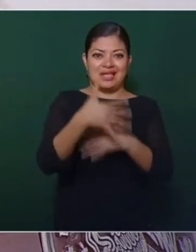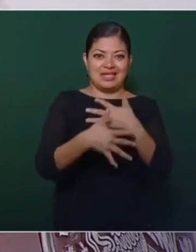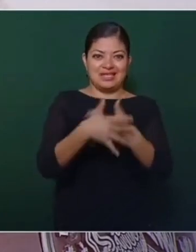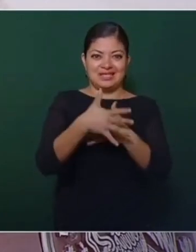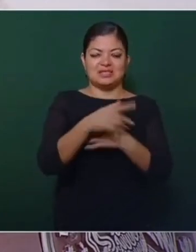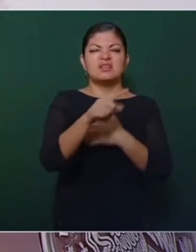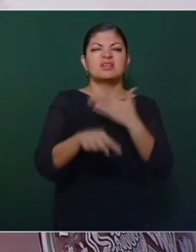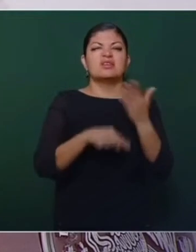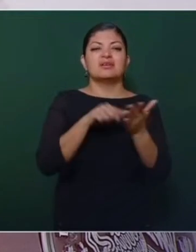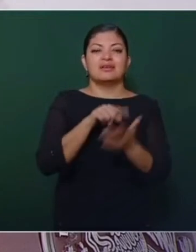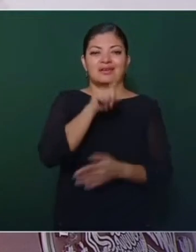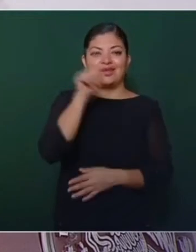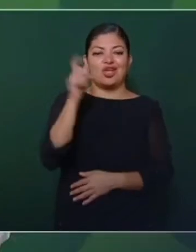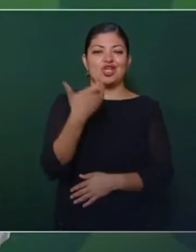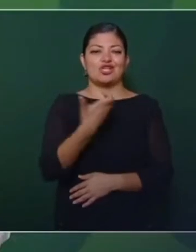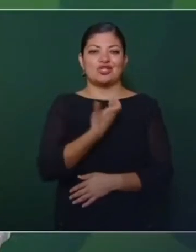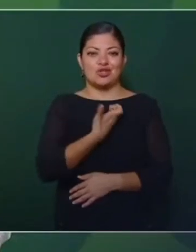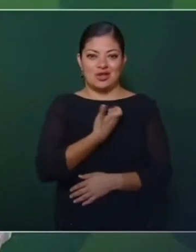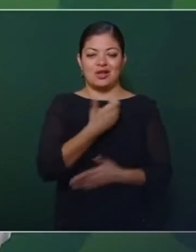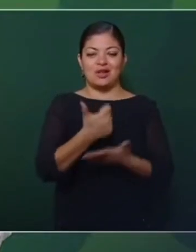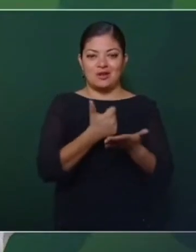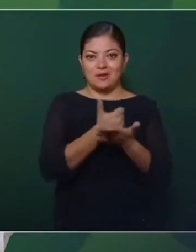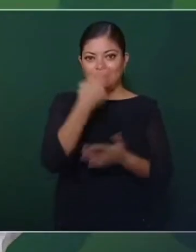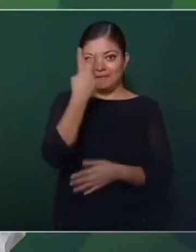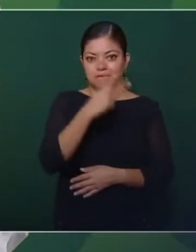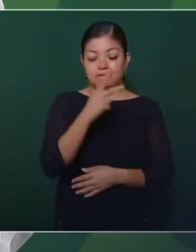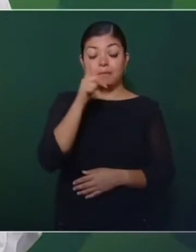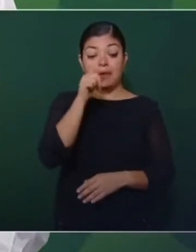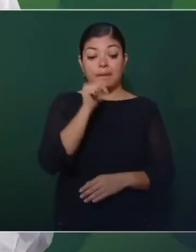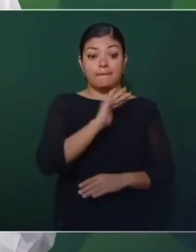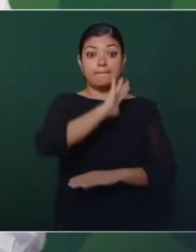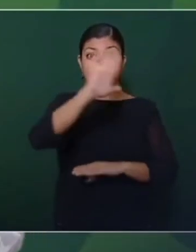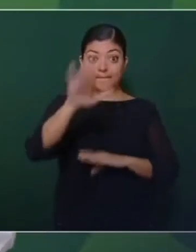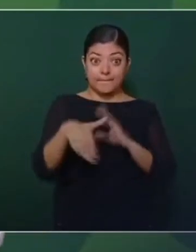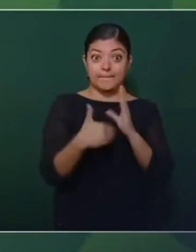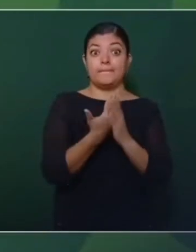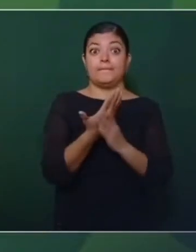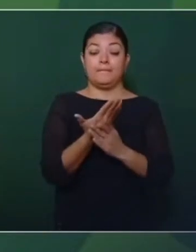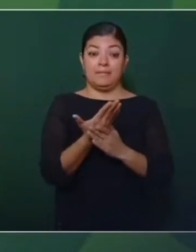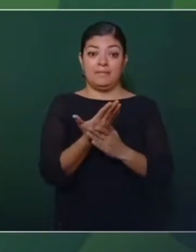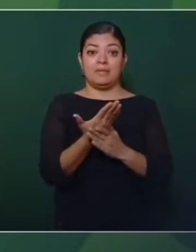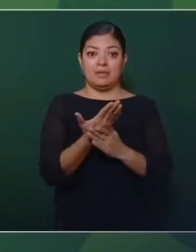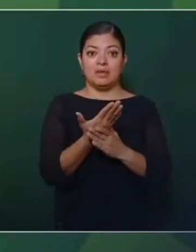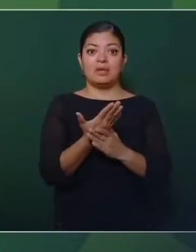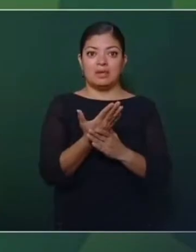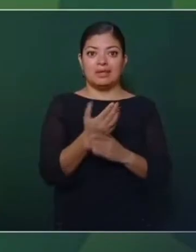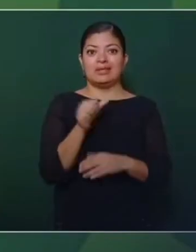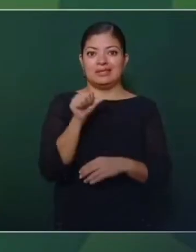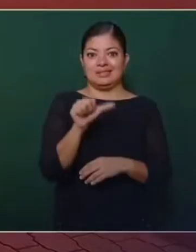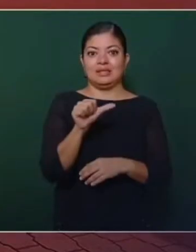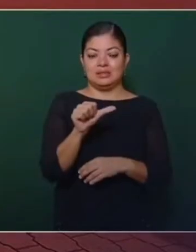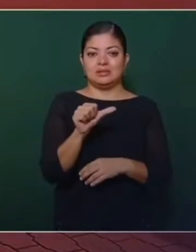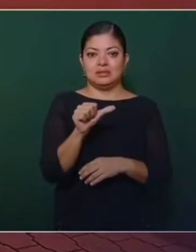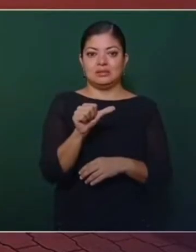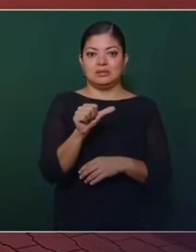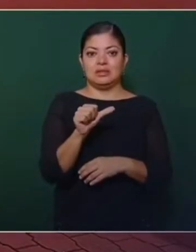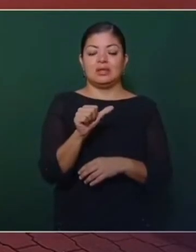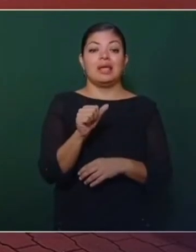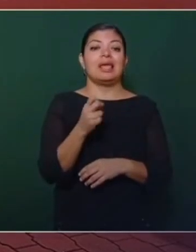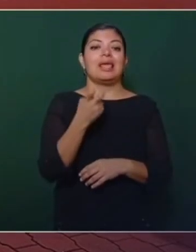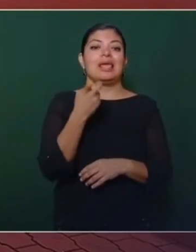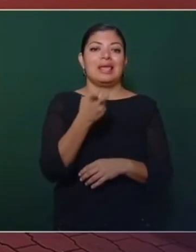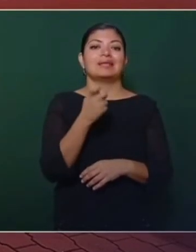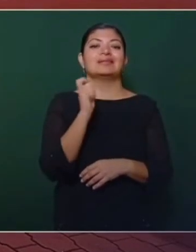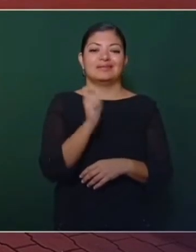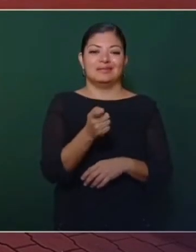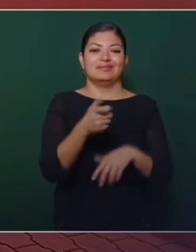Zócalo. Y al día siguiente vamos a llevar a cabo el